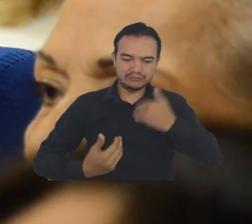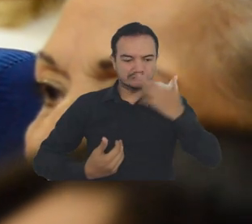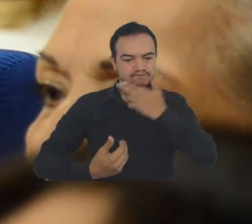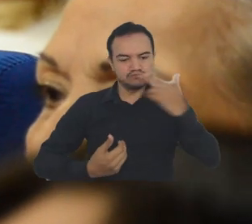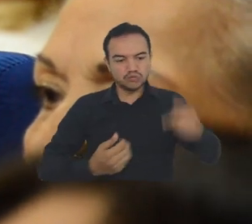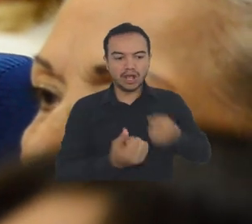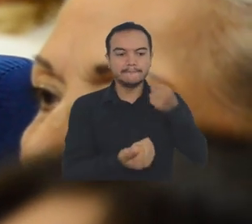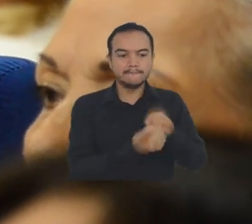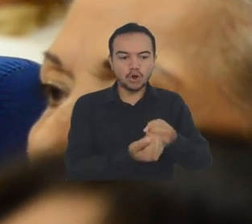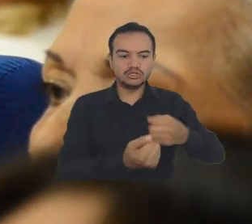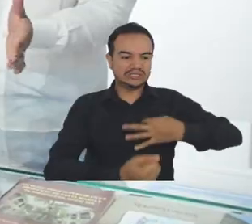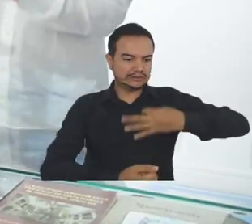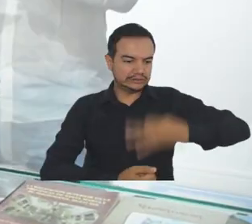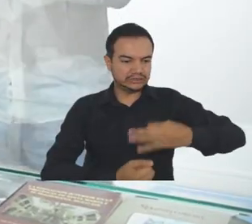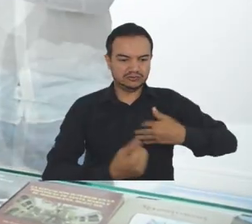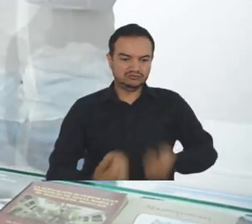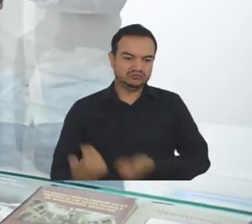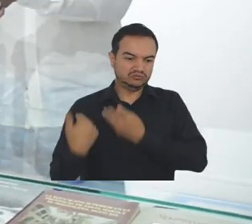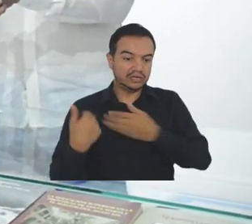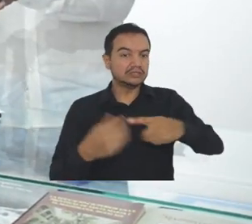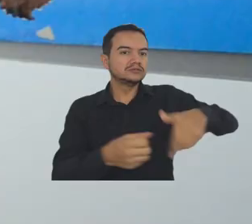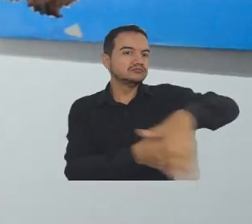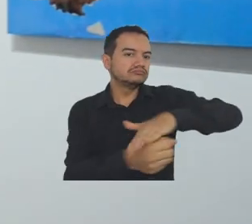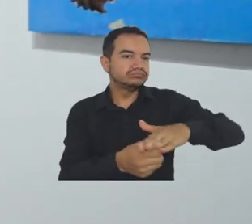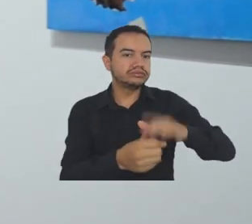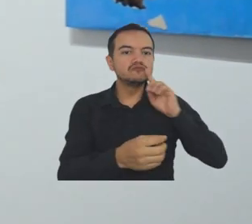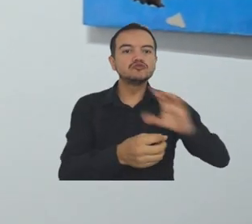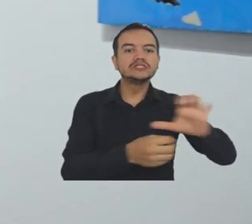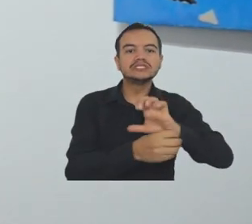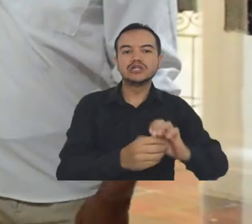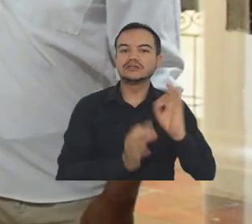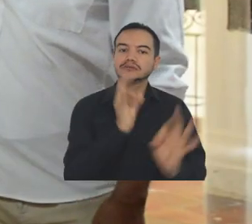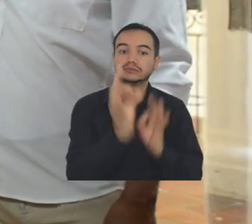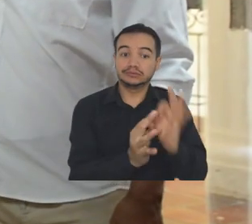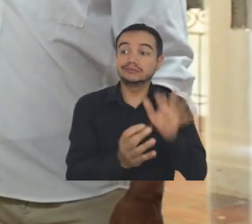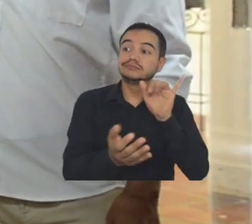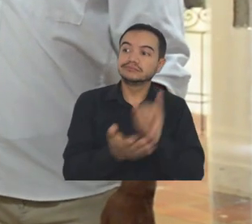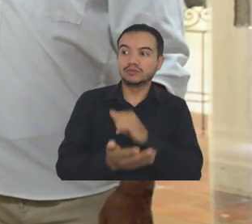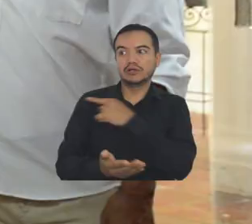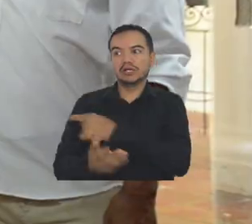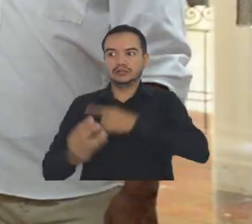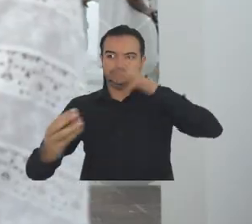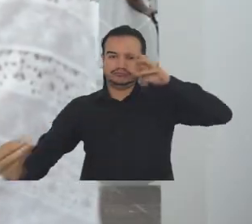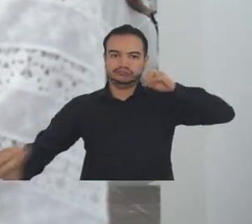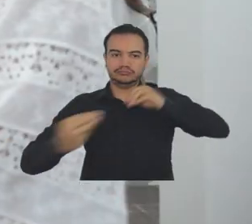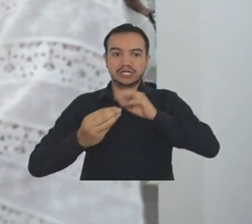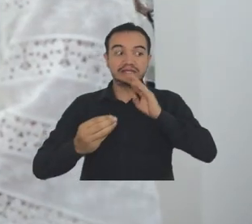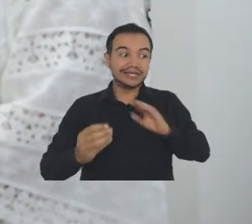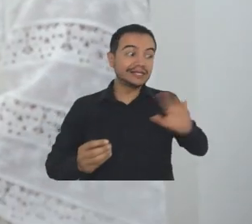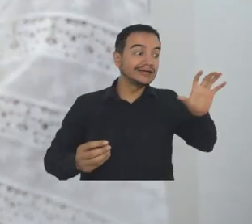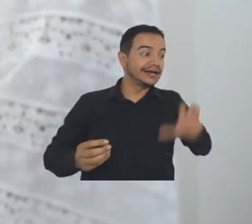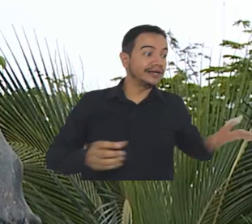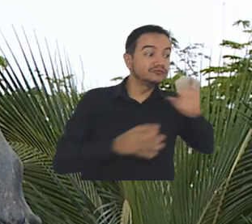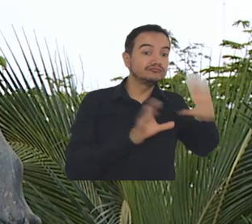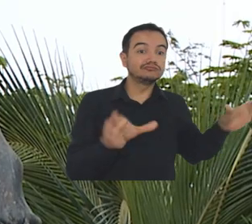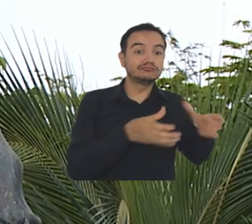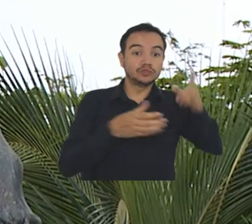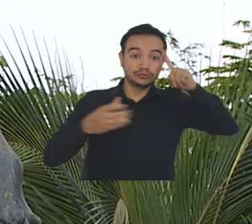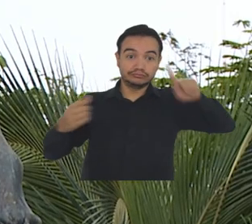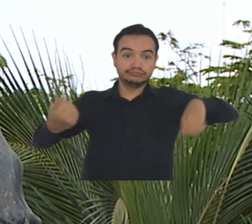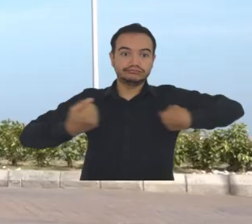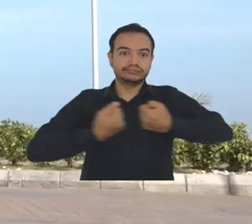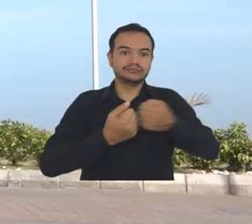libres, con criterios de excelencia académica, ética y responsabilidad, es la base de Uni Magdalena para contribuir en compañía de